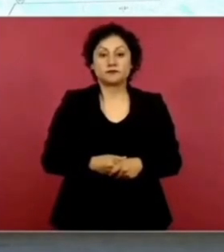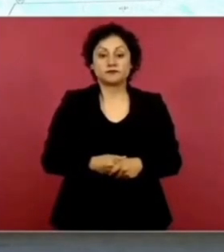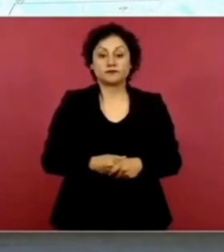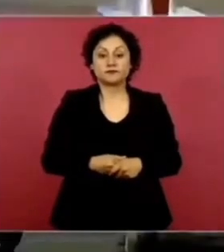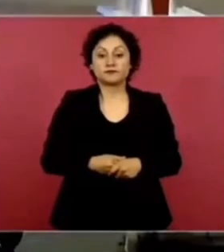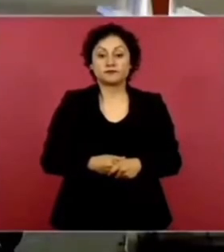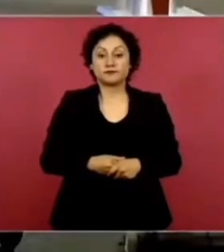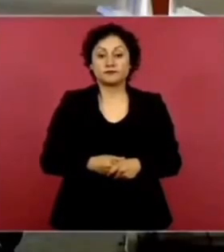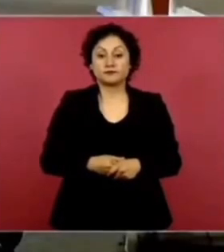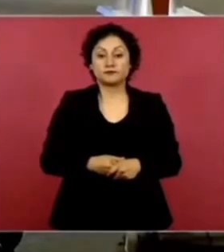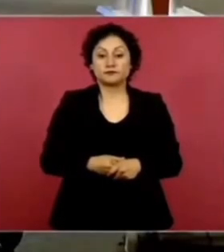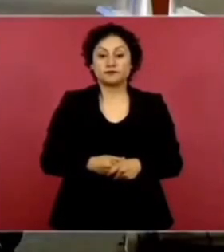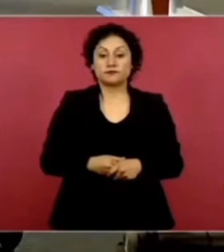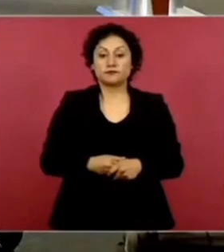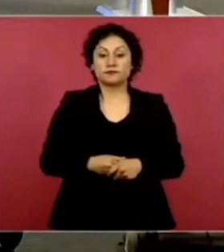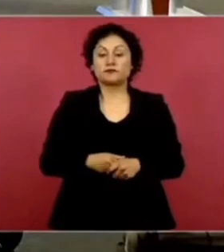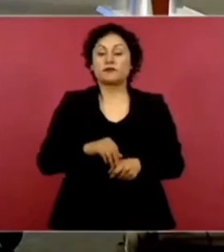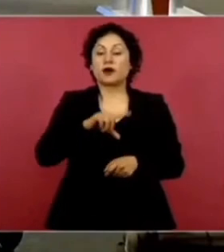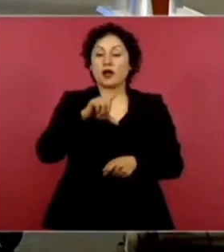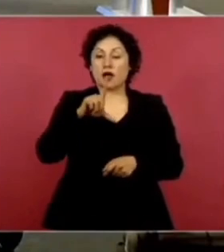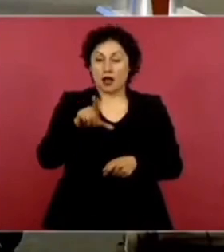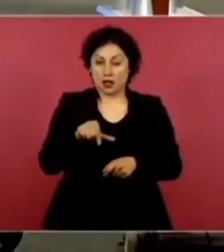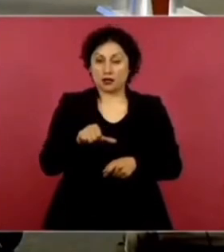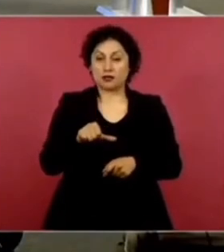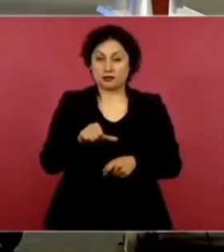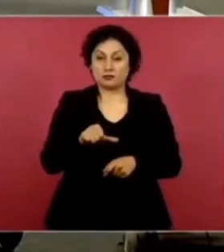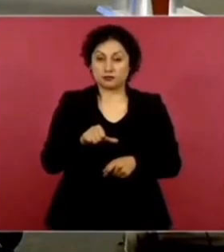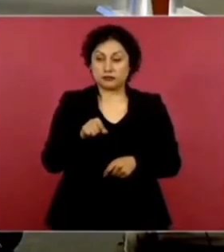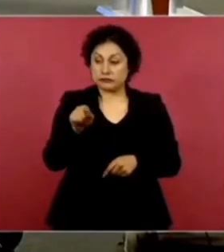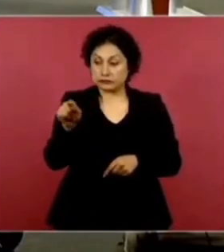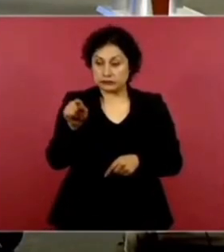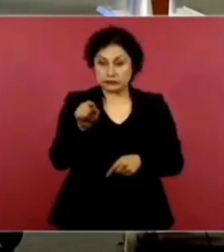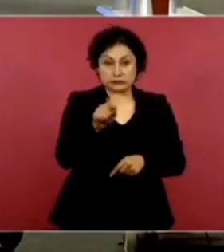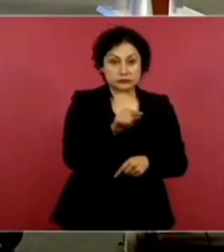Menos. Un poquito menos. De lo que hace el autobús.